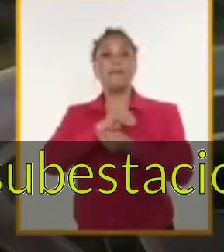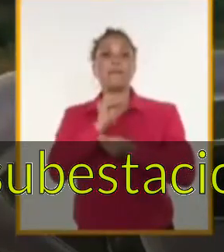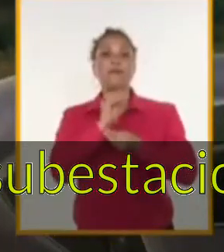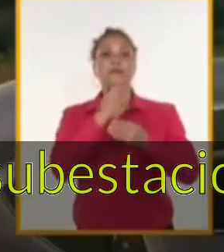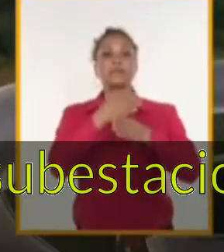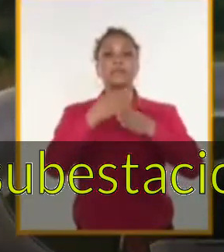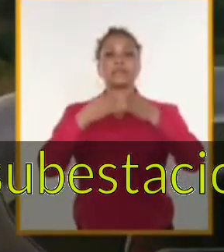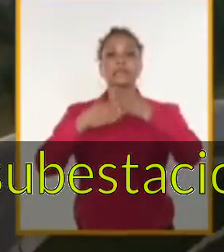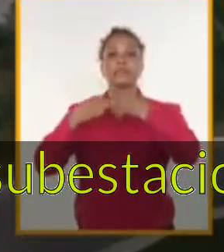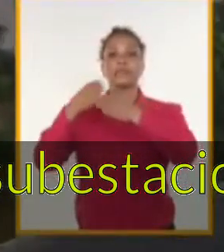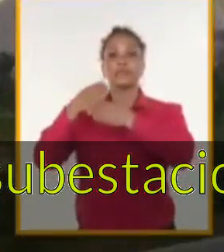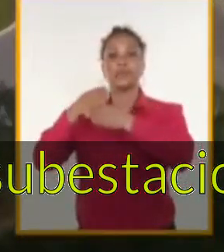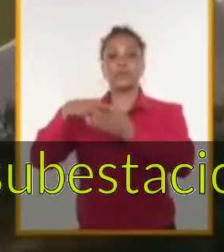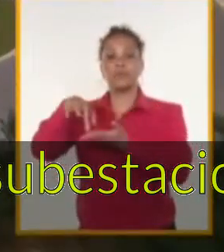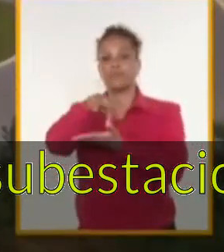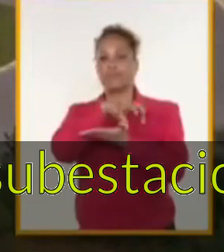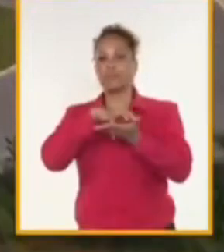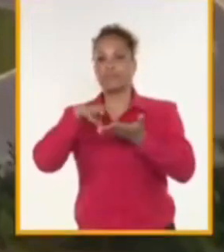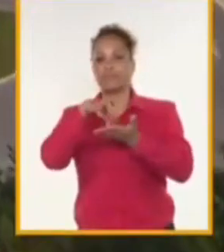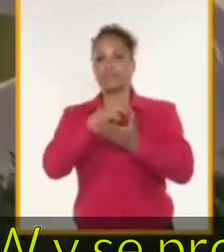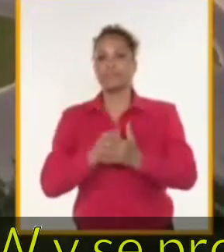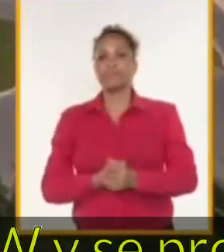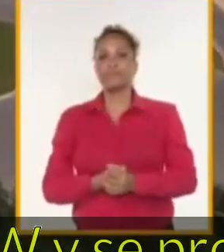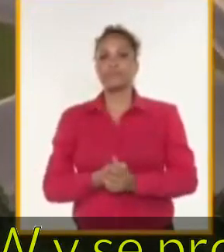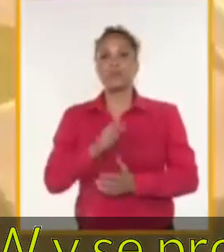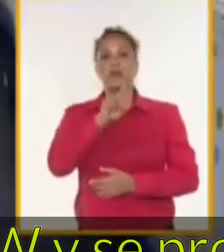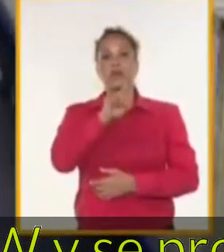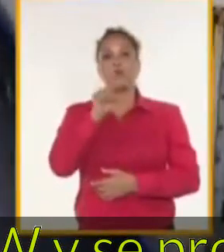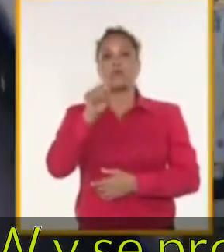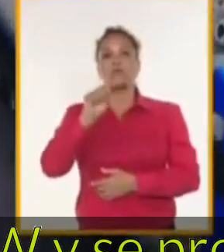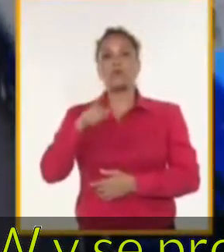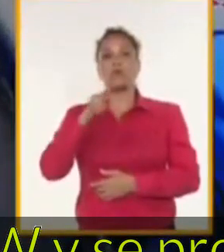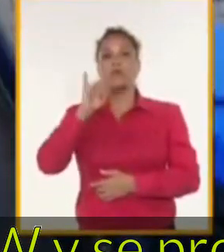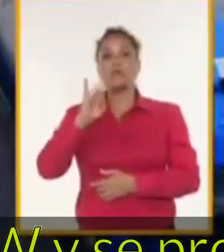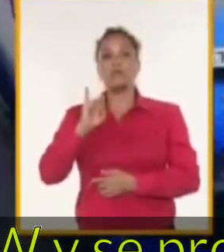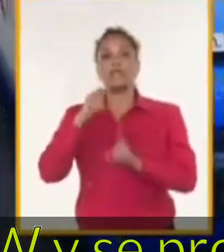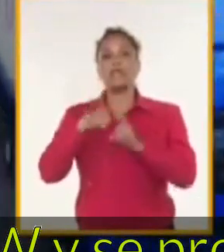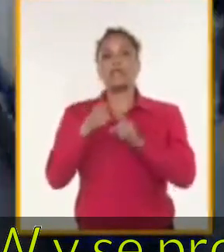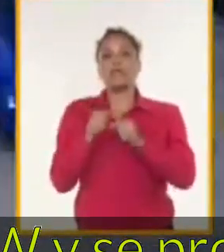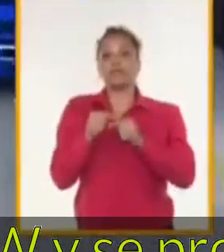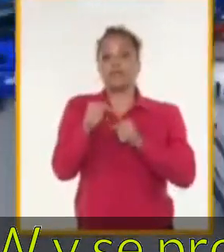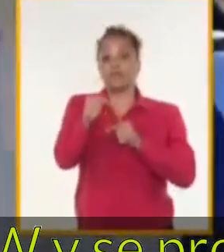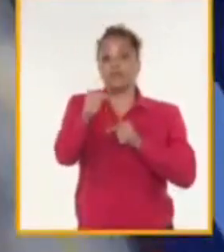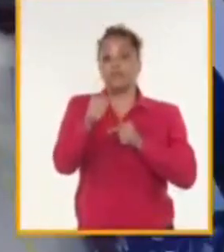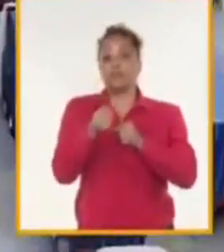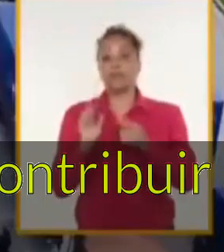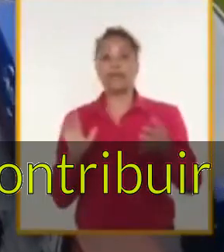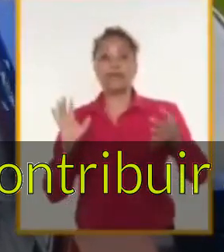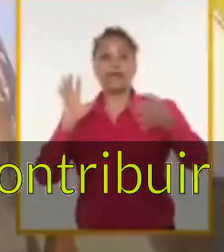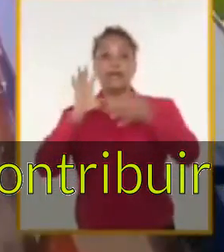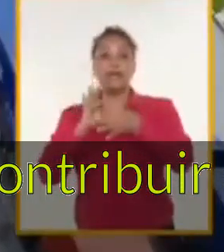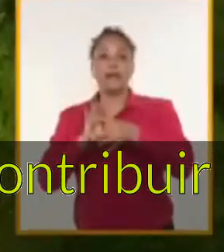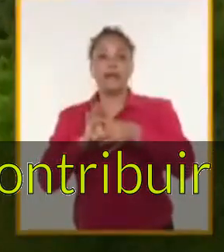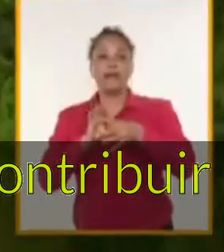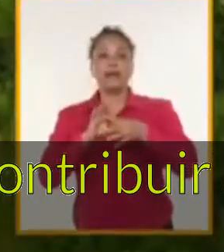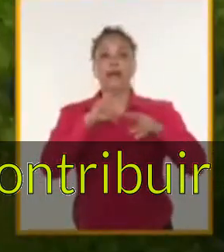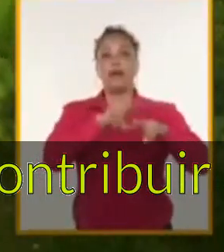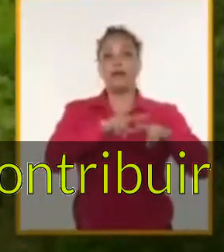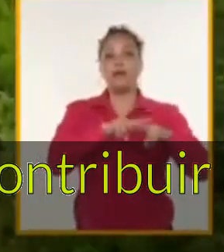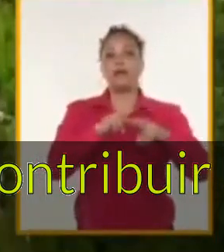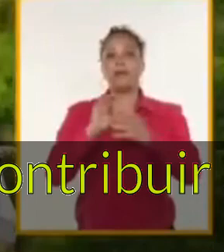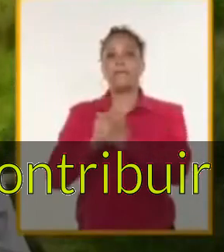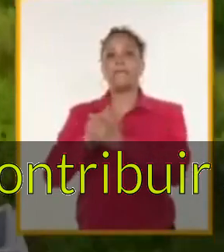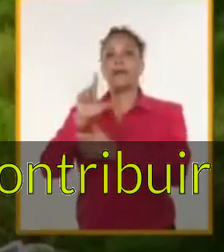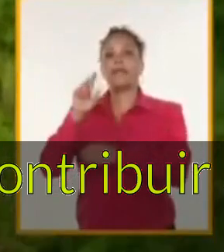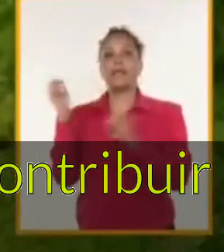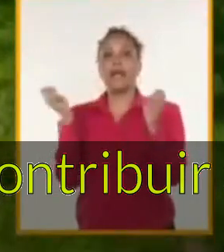infraestructura. 11,7 kilómetros de vías enlazan a La Habana con la zona especial por la Autopista